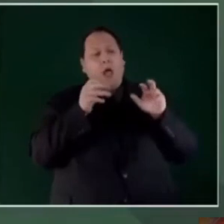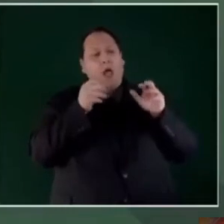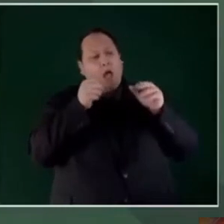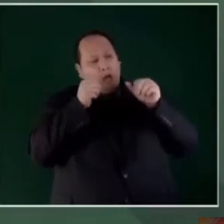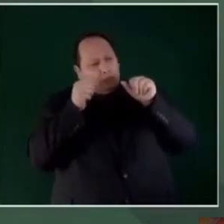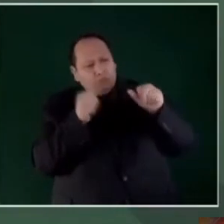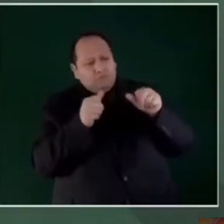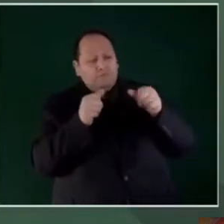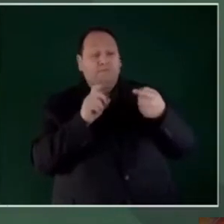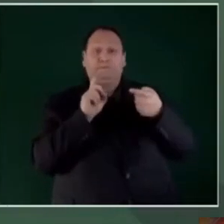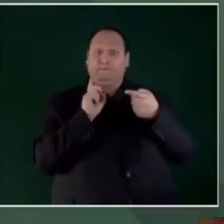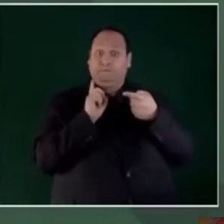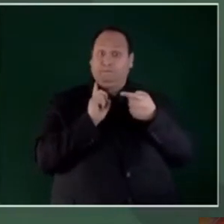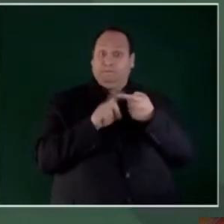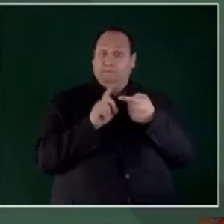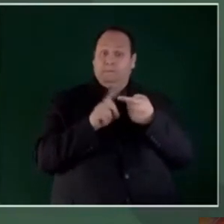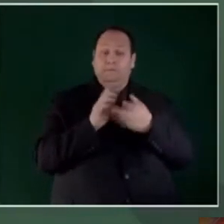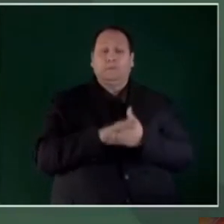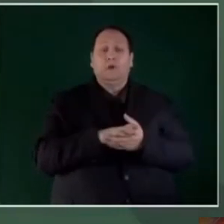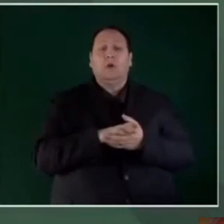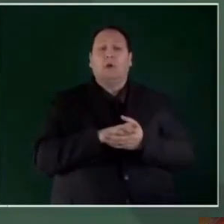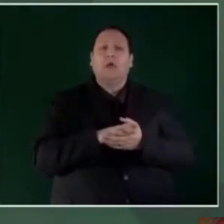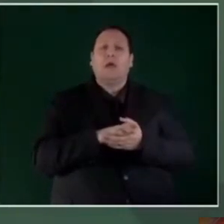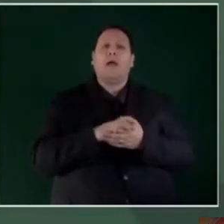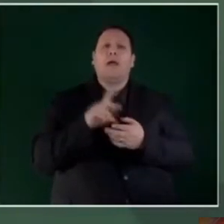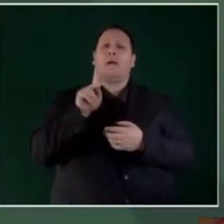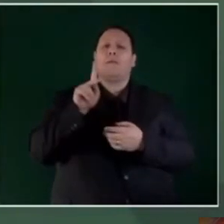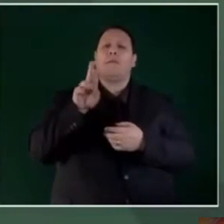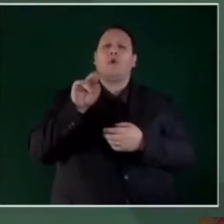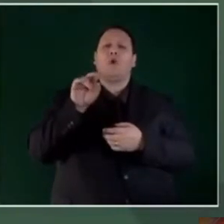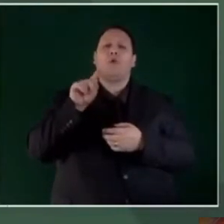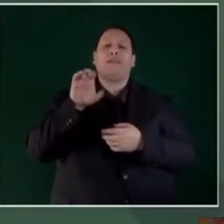el relacionado con la protección civil,